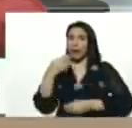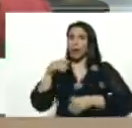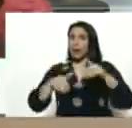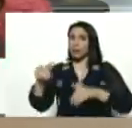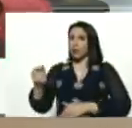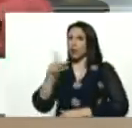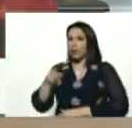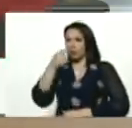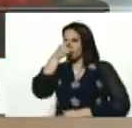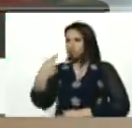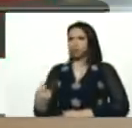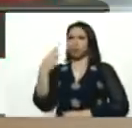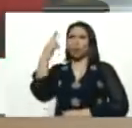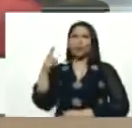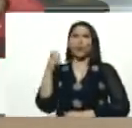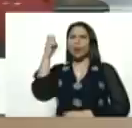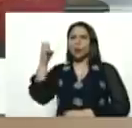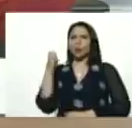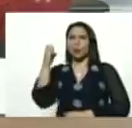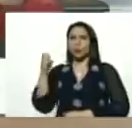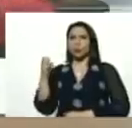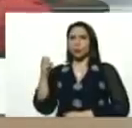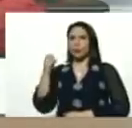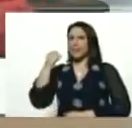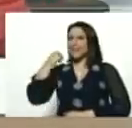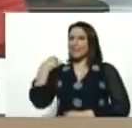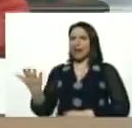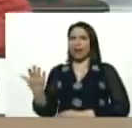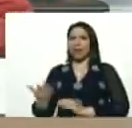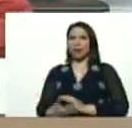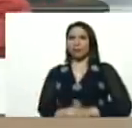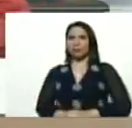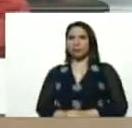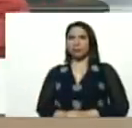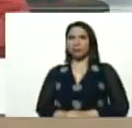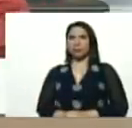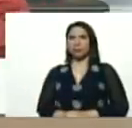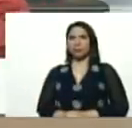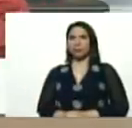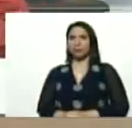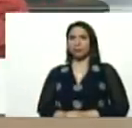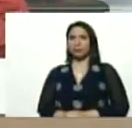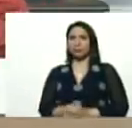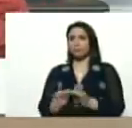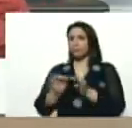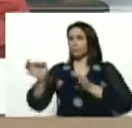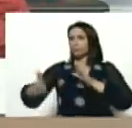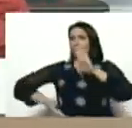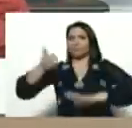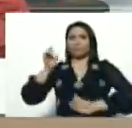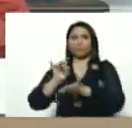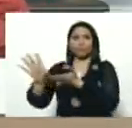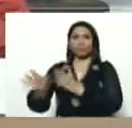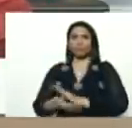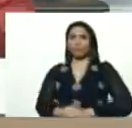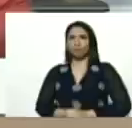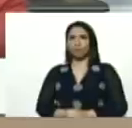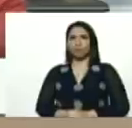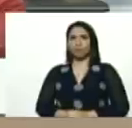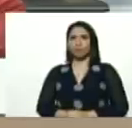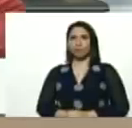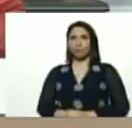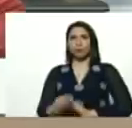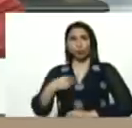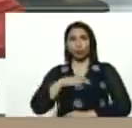no nos importa Unión Europea, ni un carrizo, así de sencillo, lejos, que se vayan, así que,